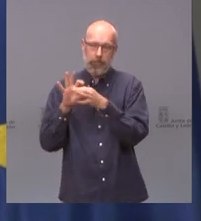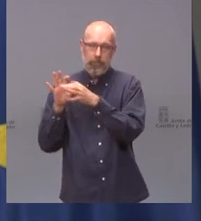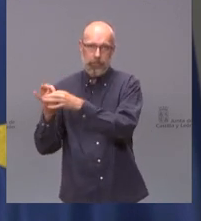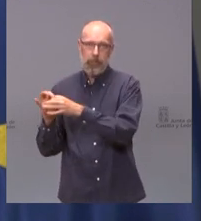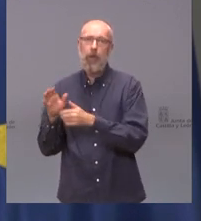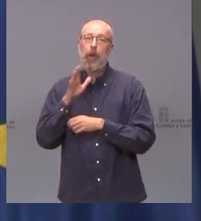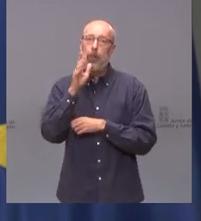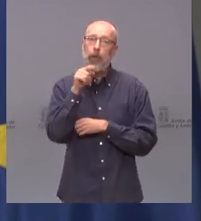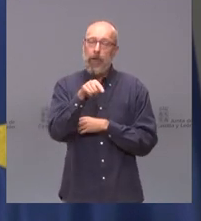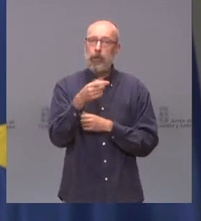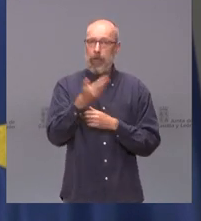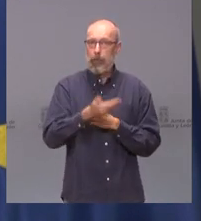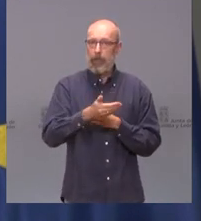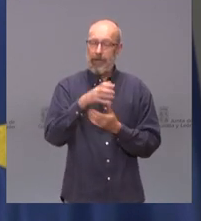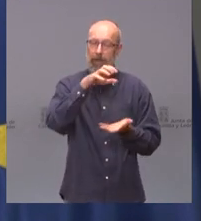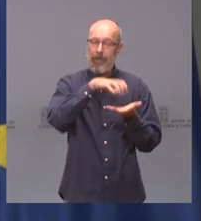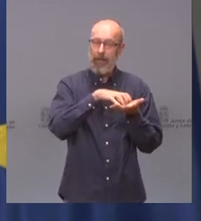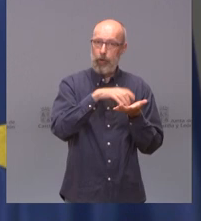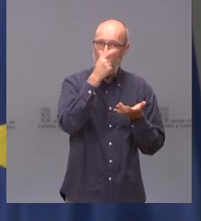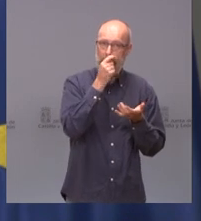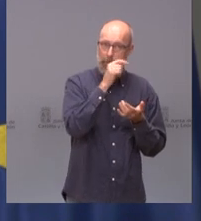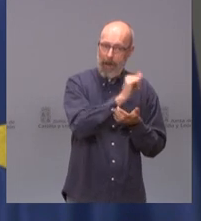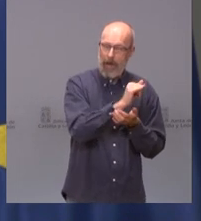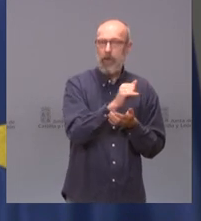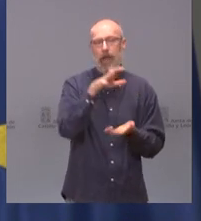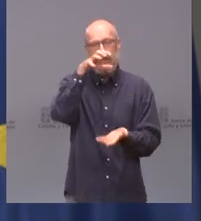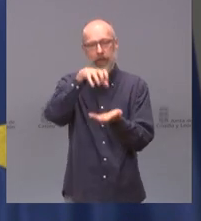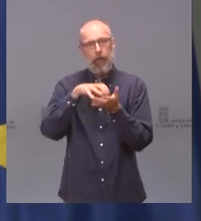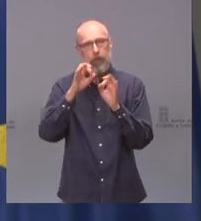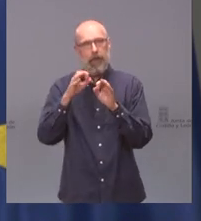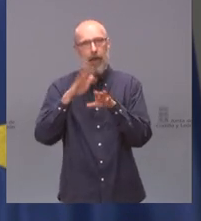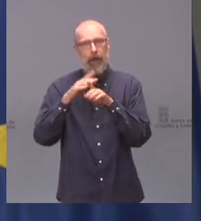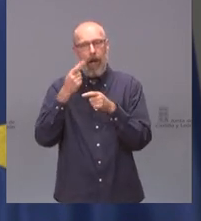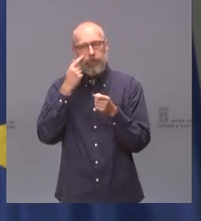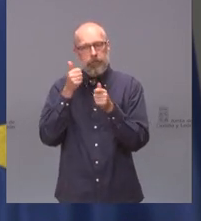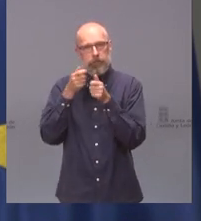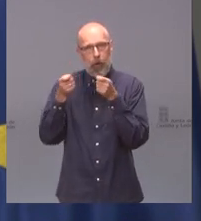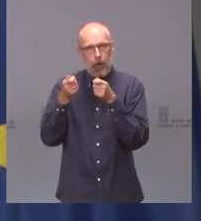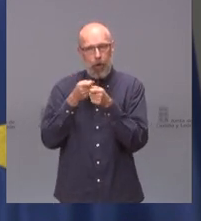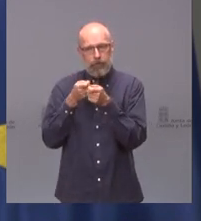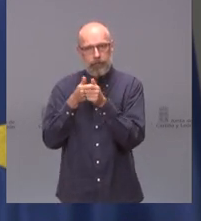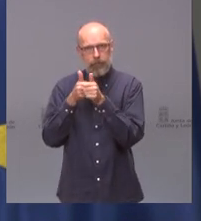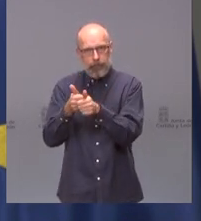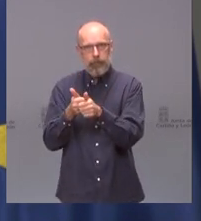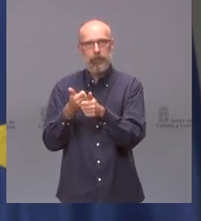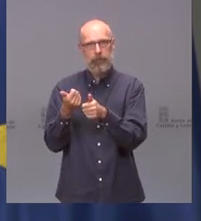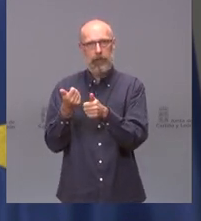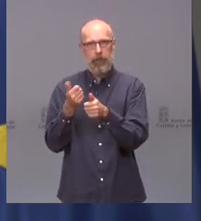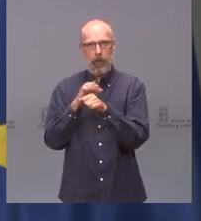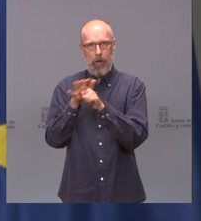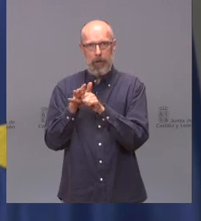vigilancia, como el centro de la gripe, por eso es importante contar con este sistema de vigilancia mundial.